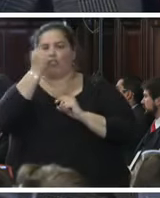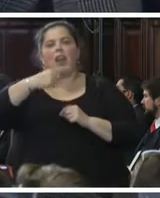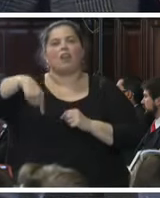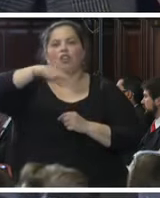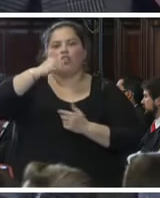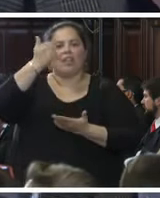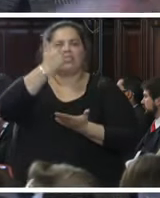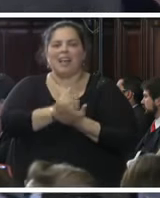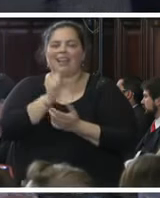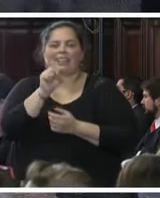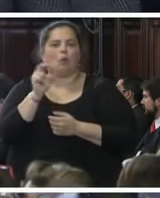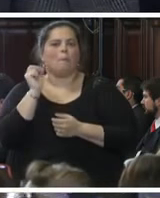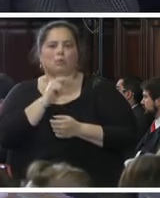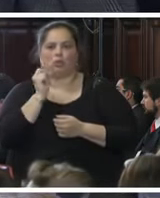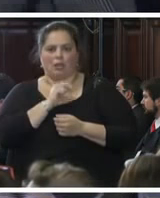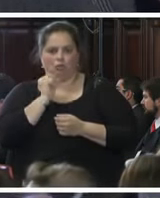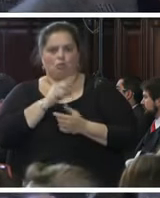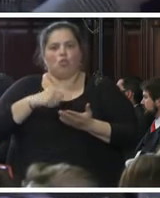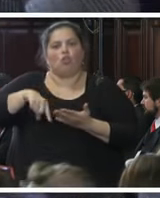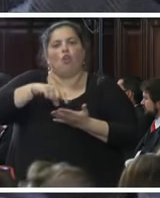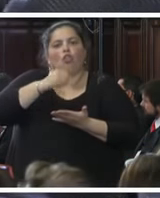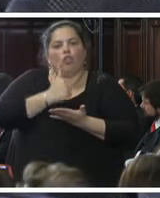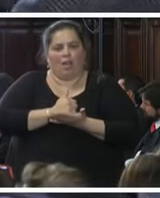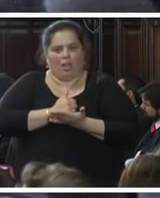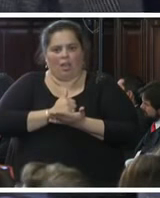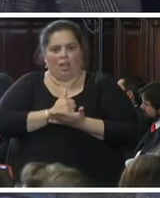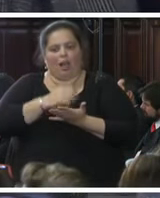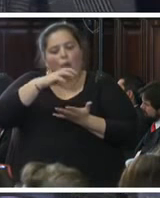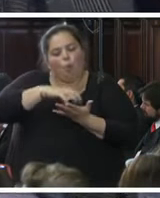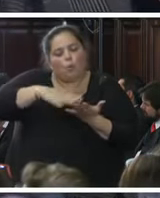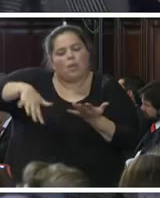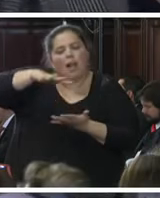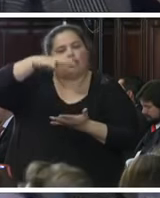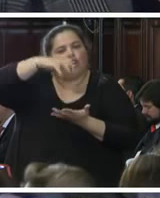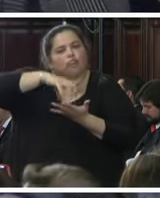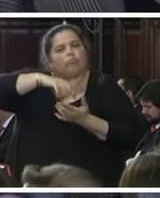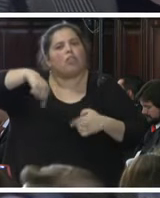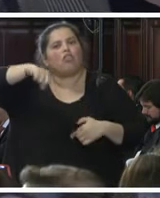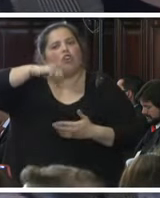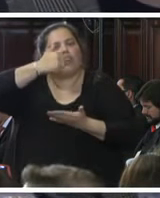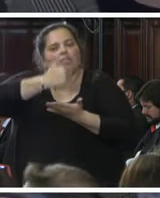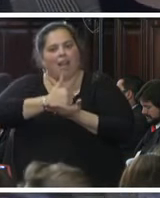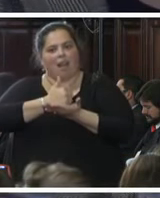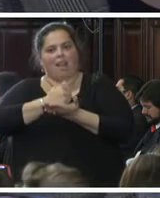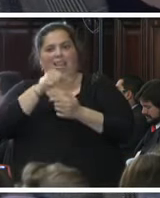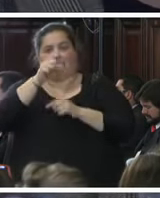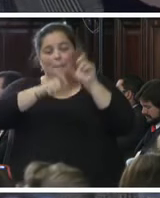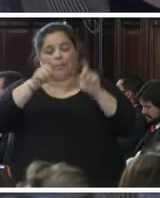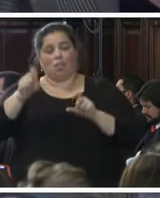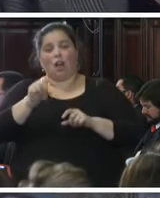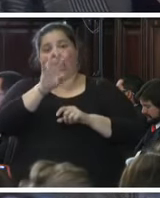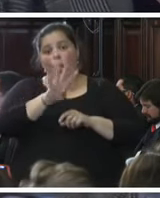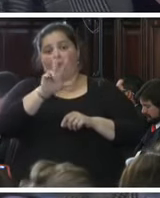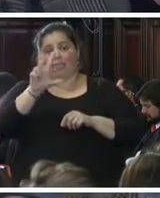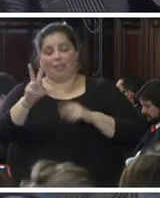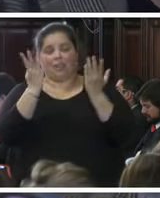o la ubicación de estos 43 estudiantes